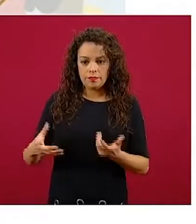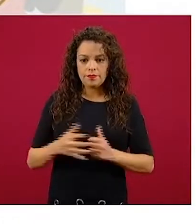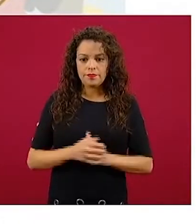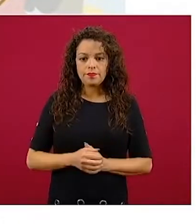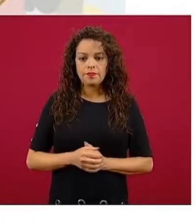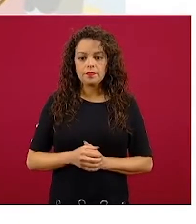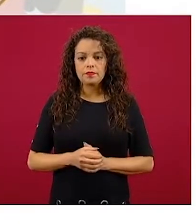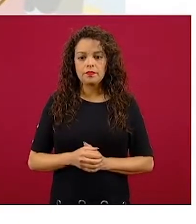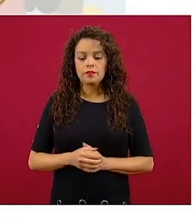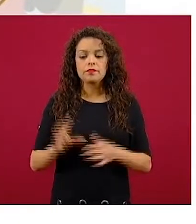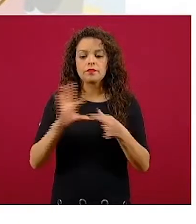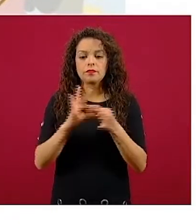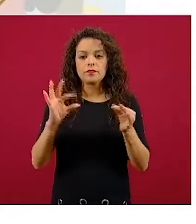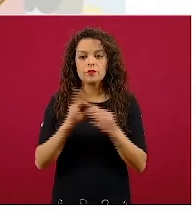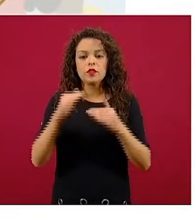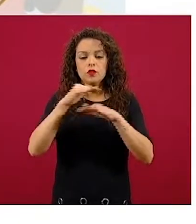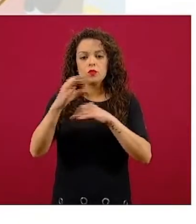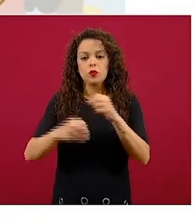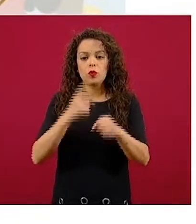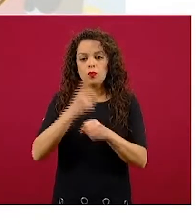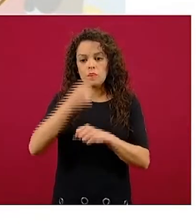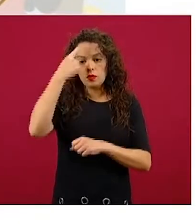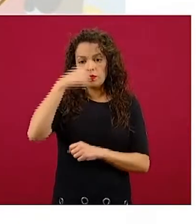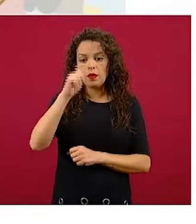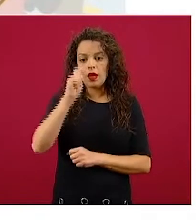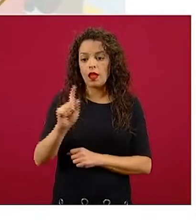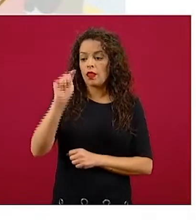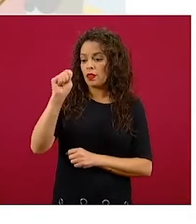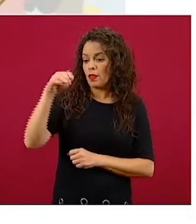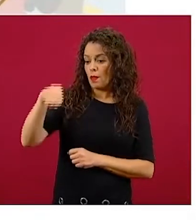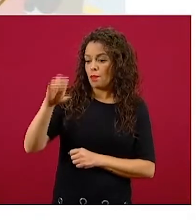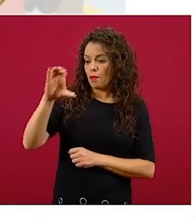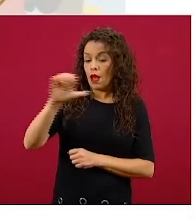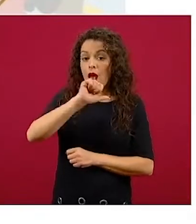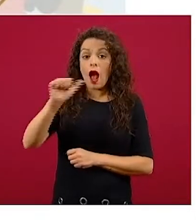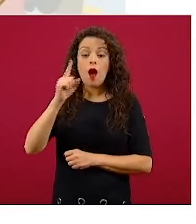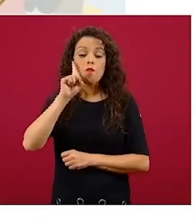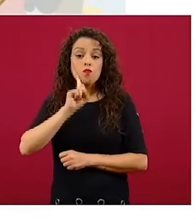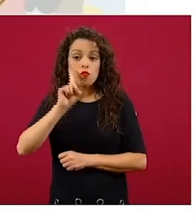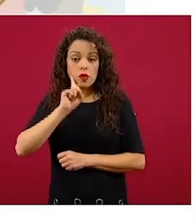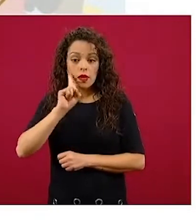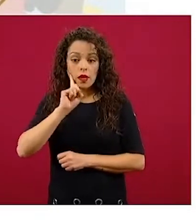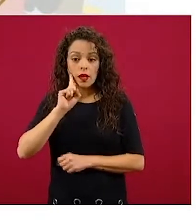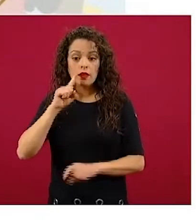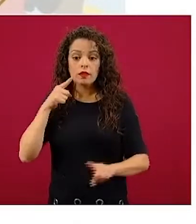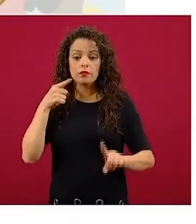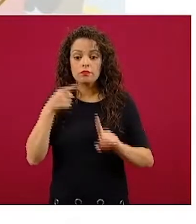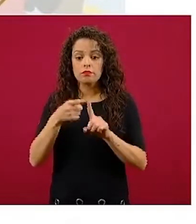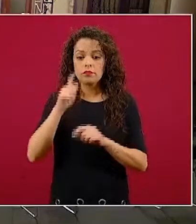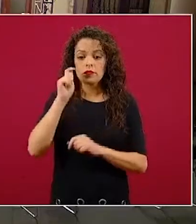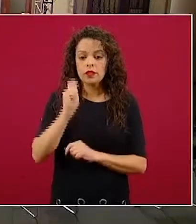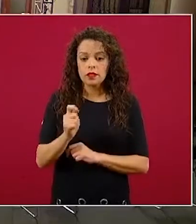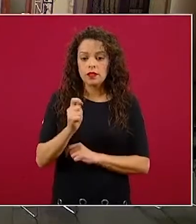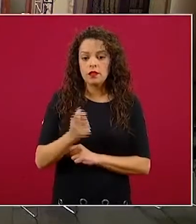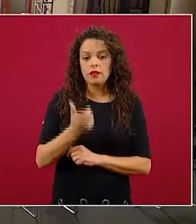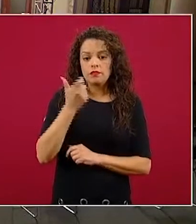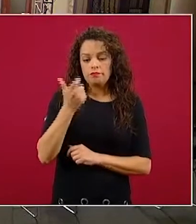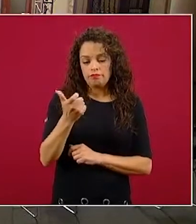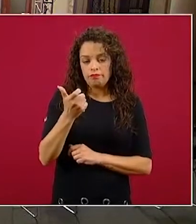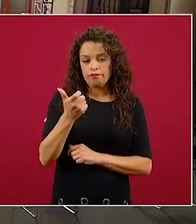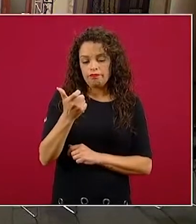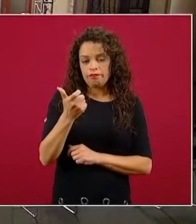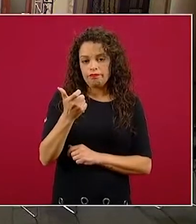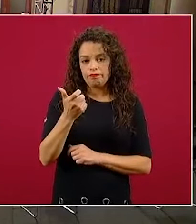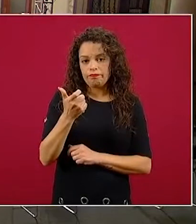a hablar sobre las oportunidades en el TEMEC de las mujeres. La parte de Hacienda, vamos a hablar sobre financiamiento para empresarias,